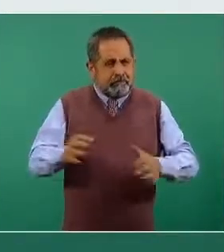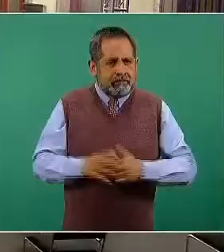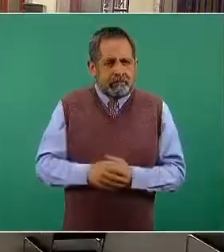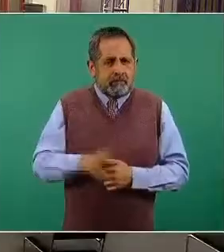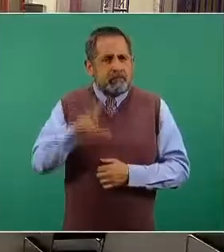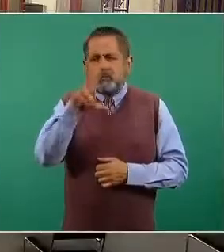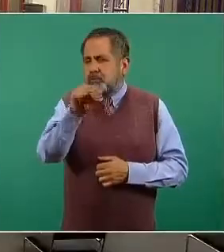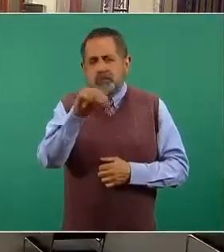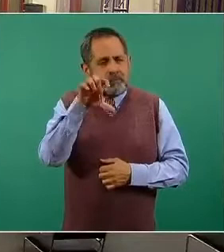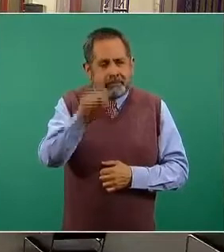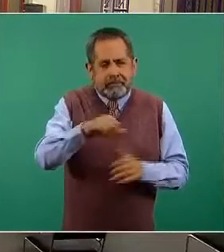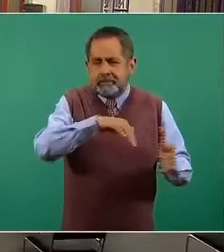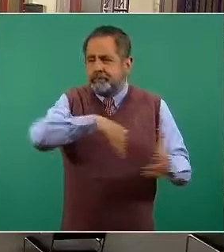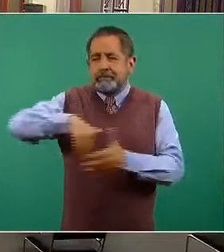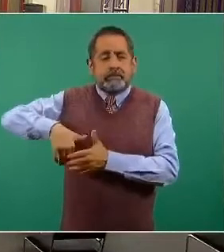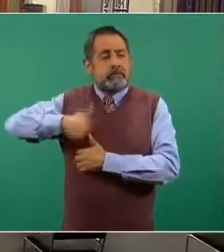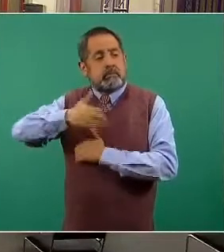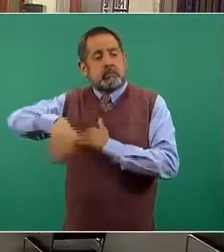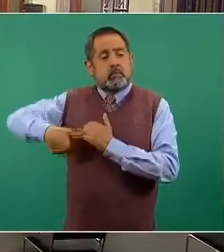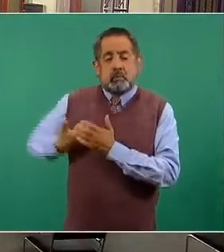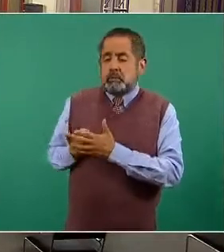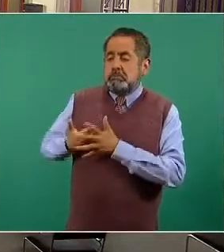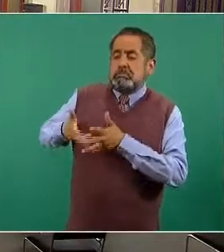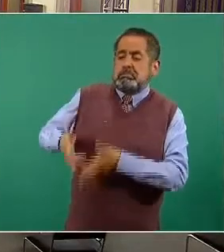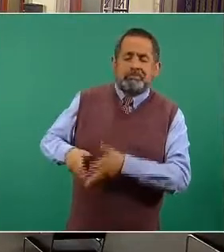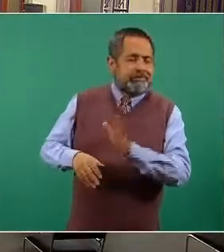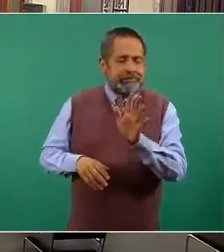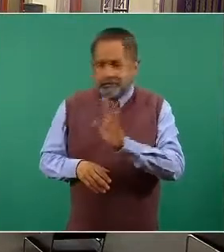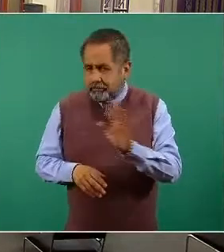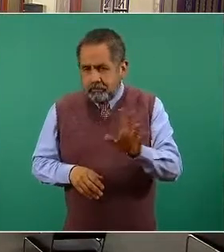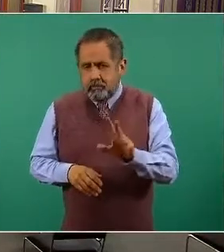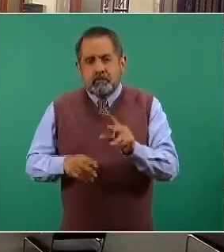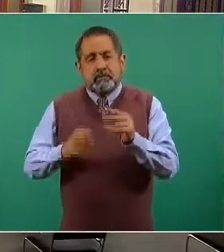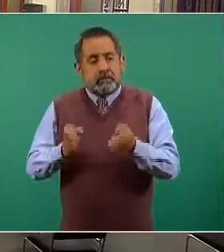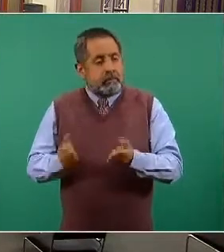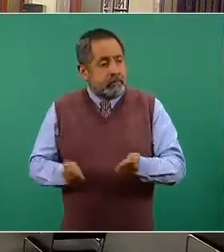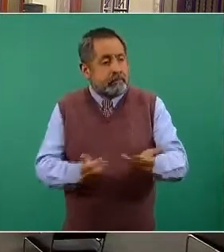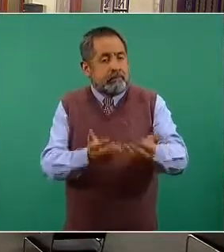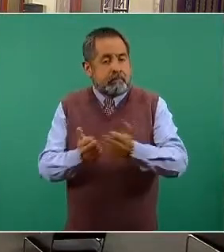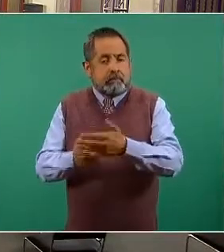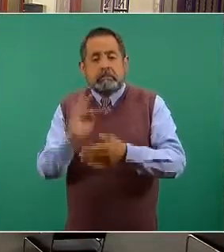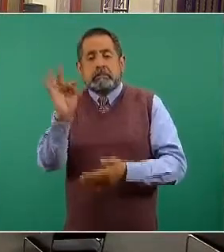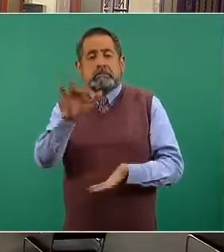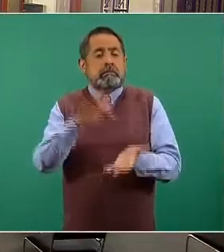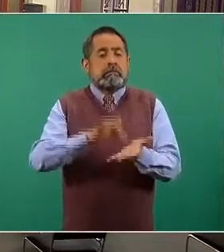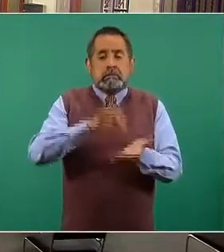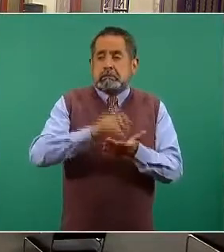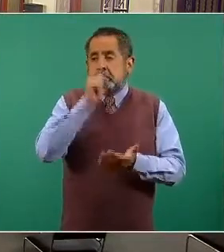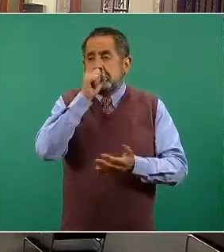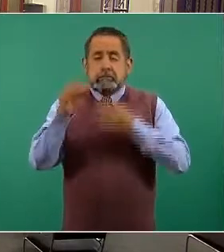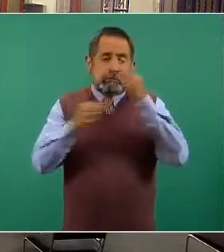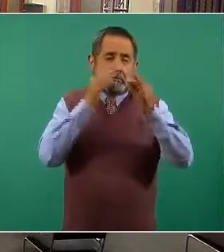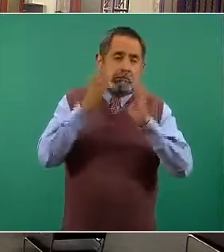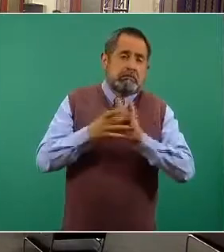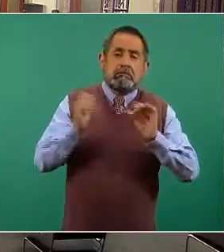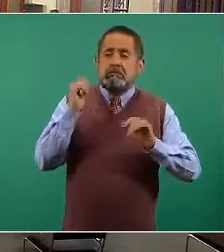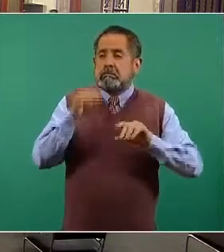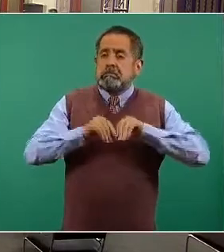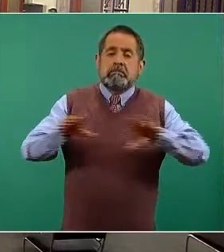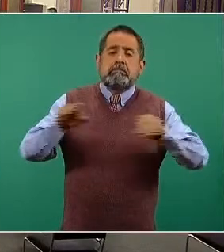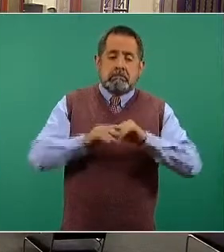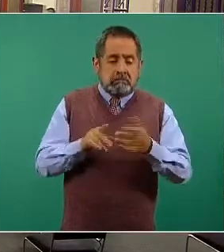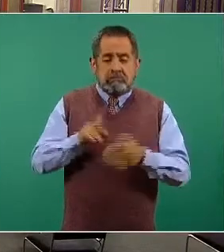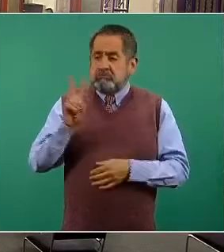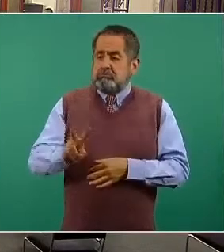están almacenadas esperando o desperdiciando el tiempo. Si a le ha llegado una noticia por parte de algún medio de comunicación,